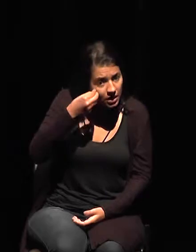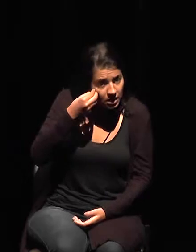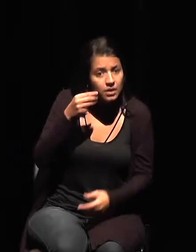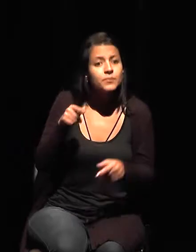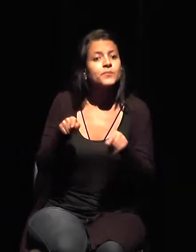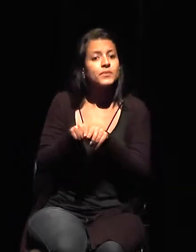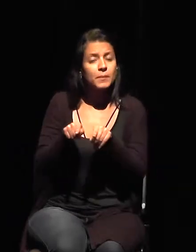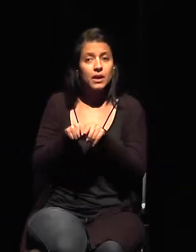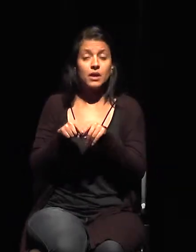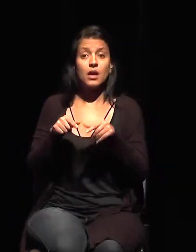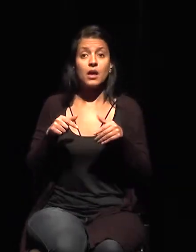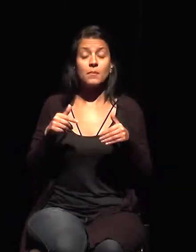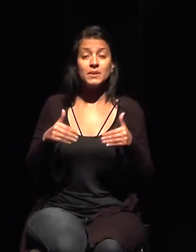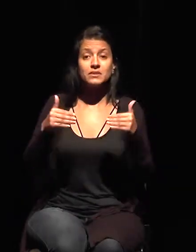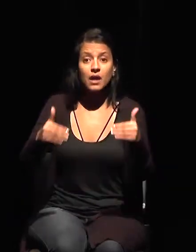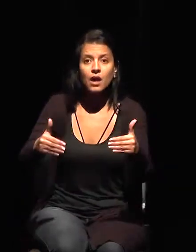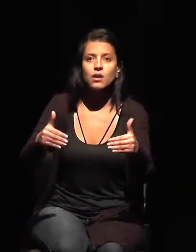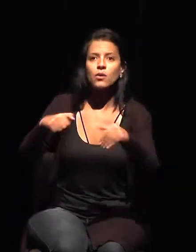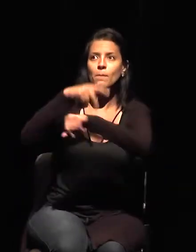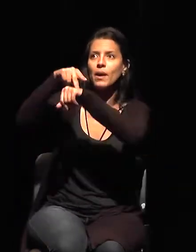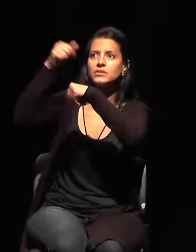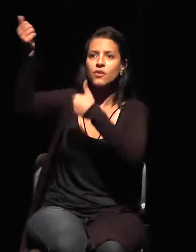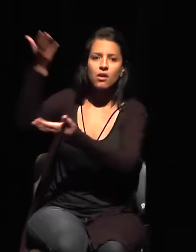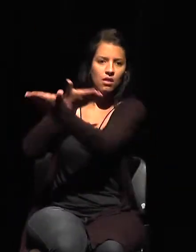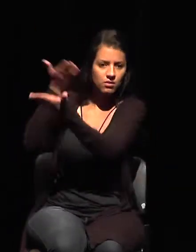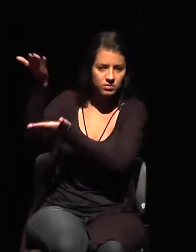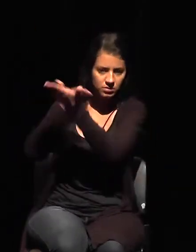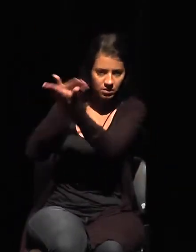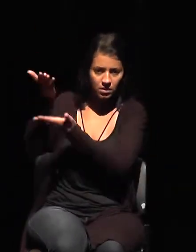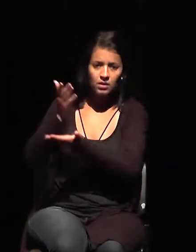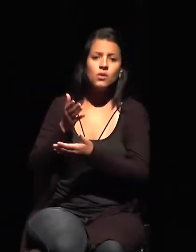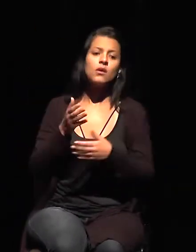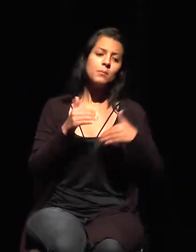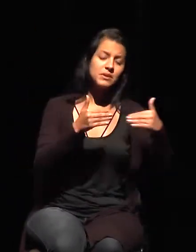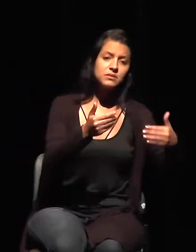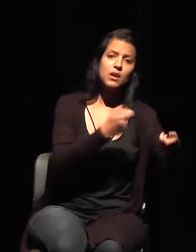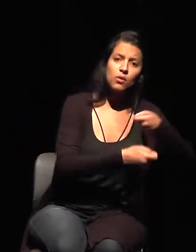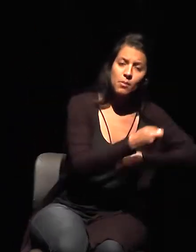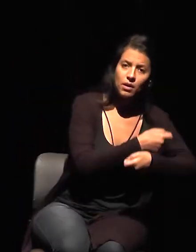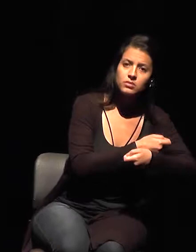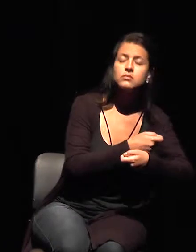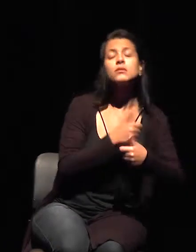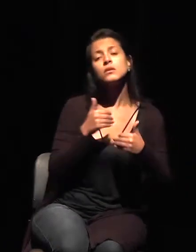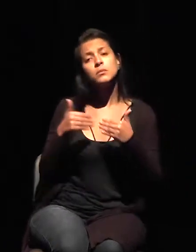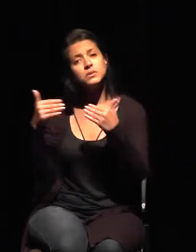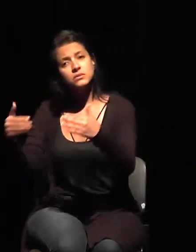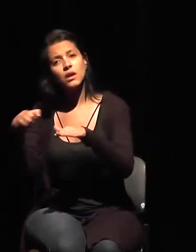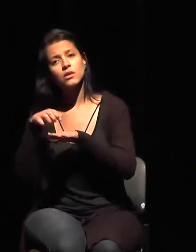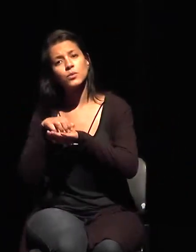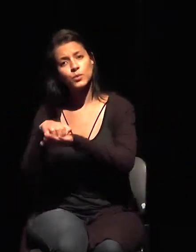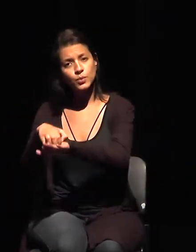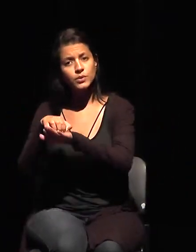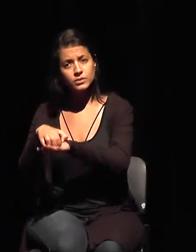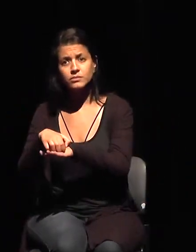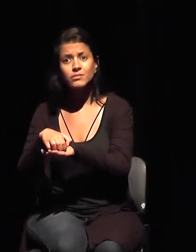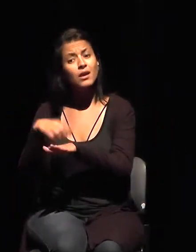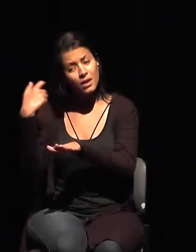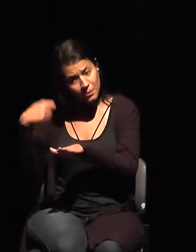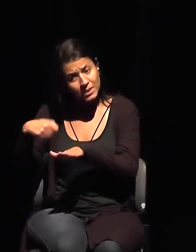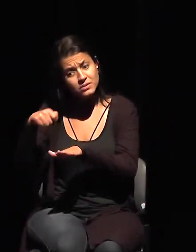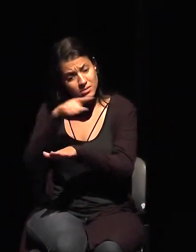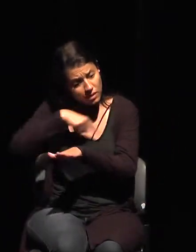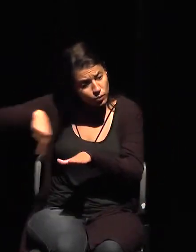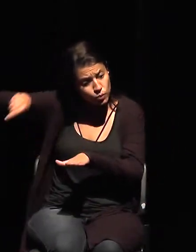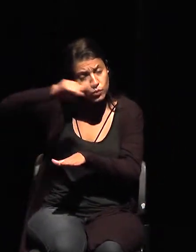de desarrollo de industria de comercio y turismo, también debería entrar en este debate, a medida que quizás sería una herramienta